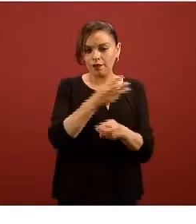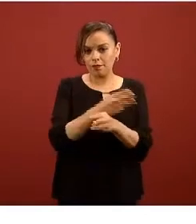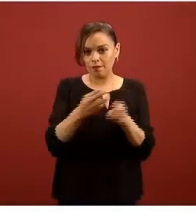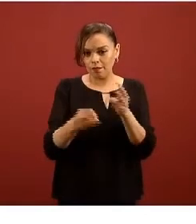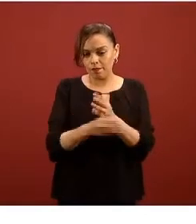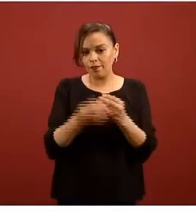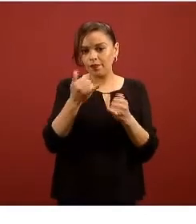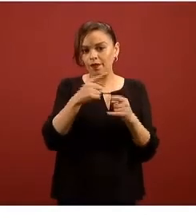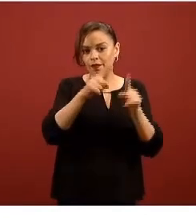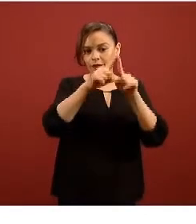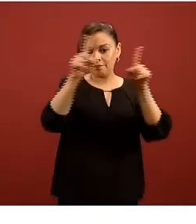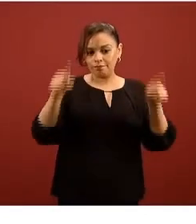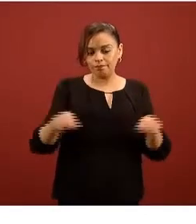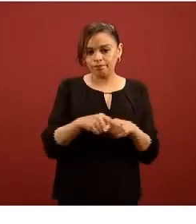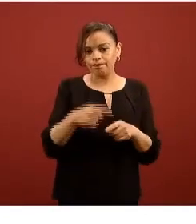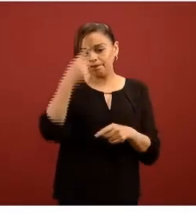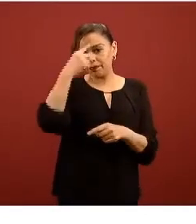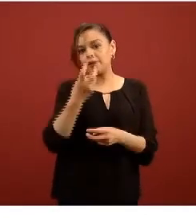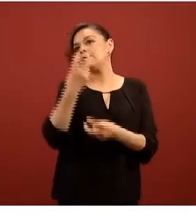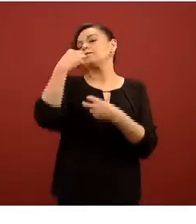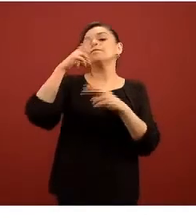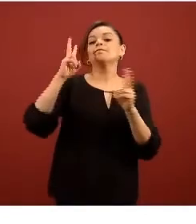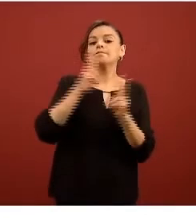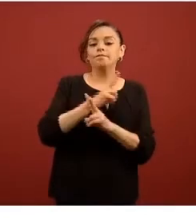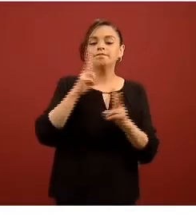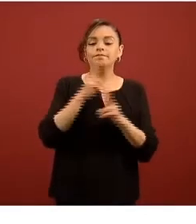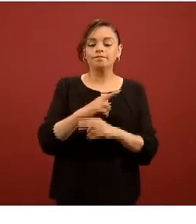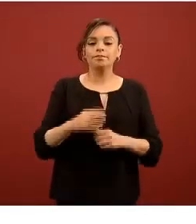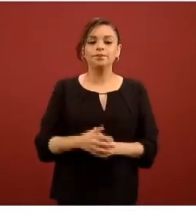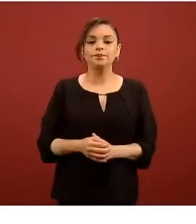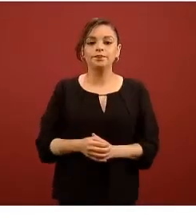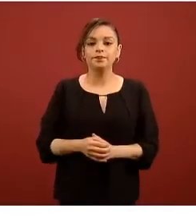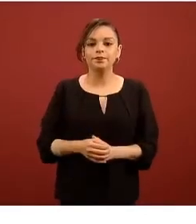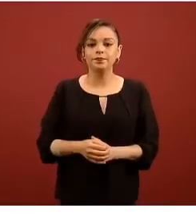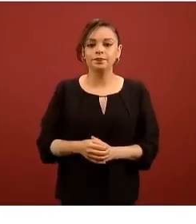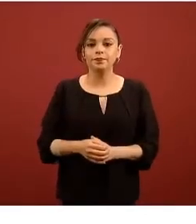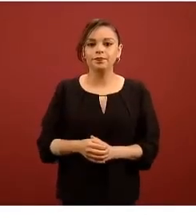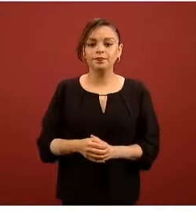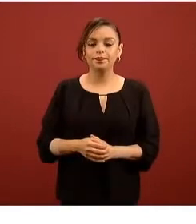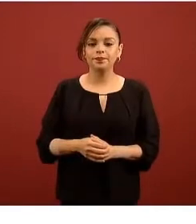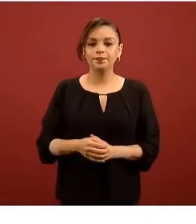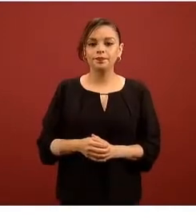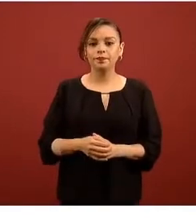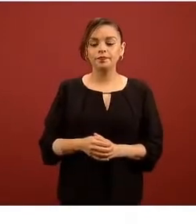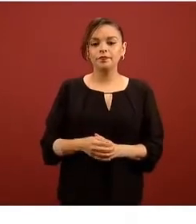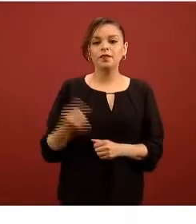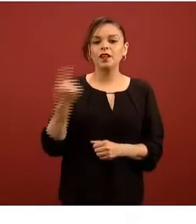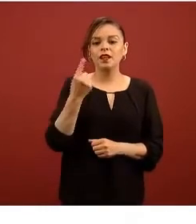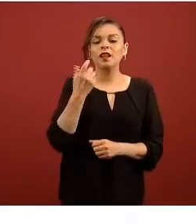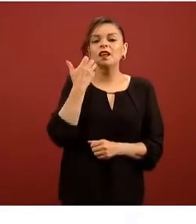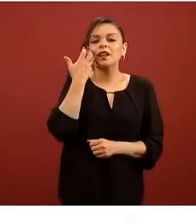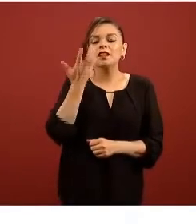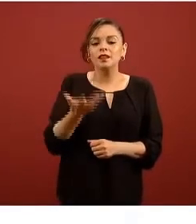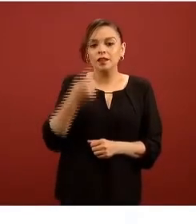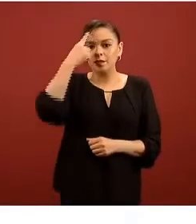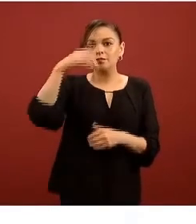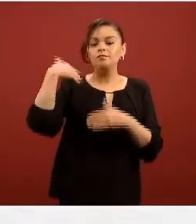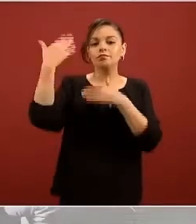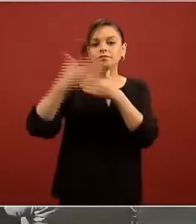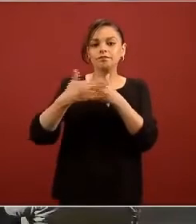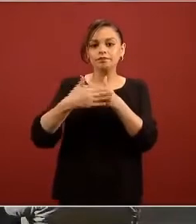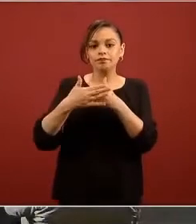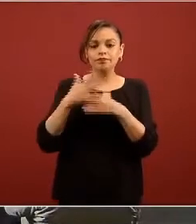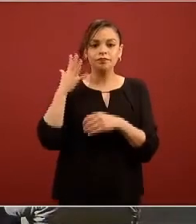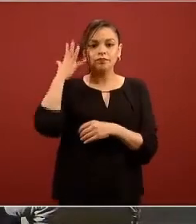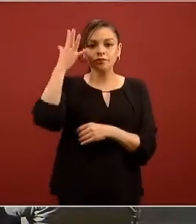en el equipo pasado no me detuve pero la meta es producir 200 equipos para